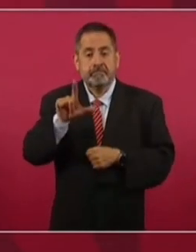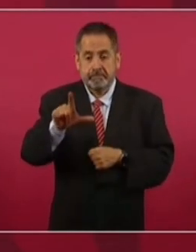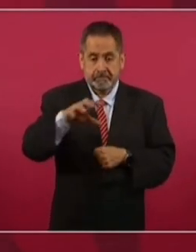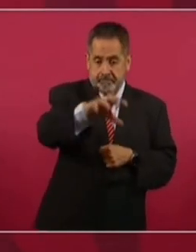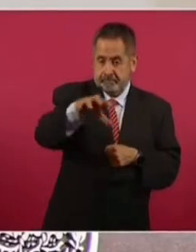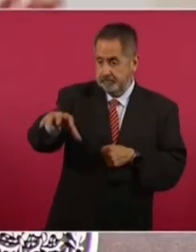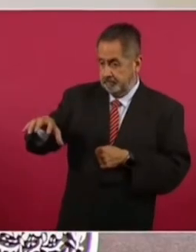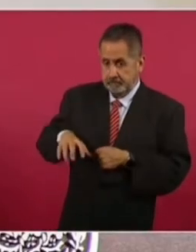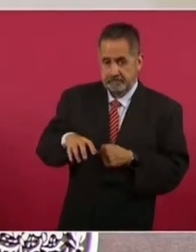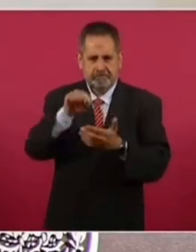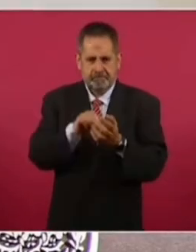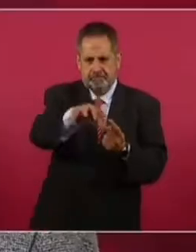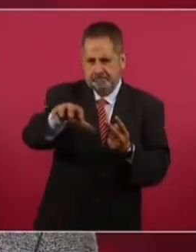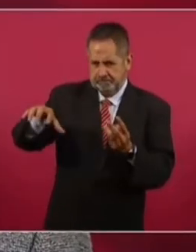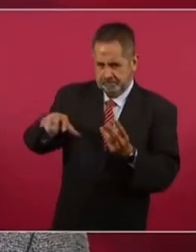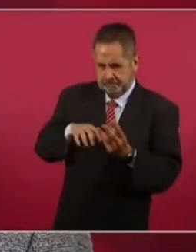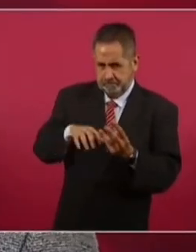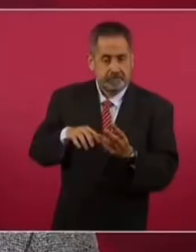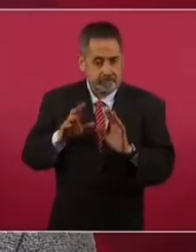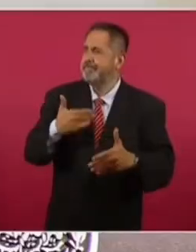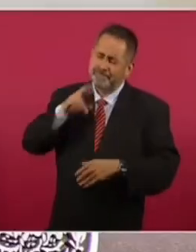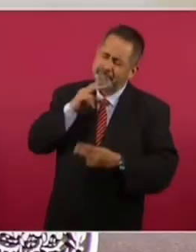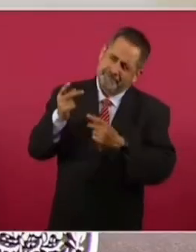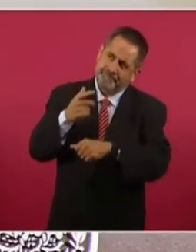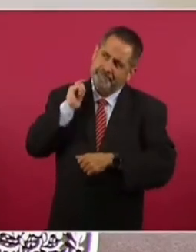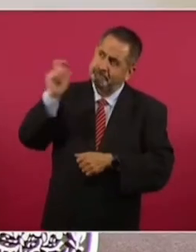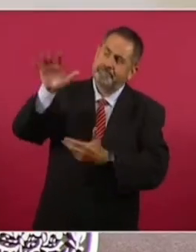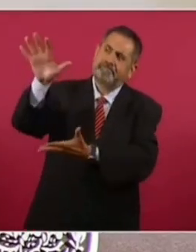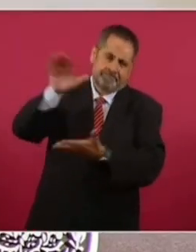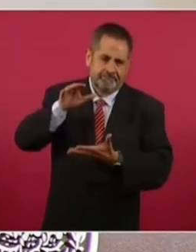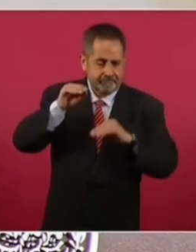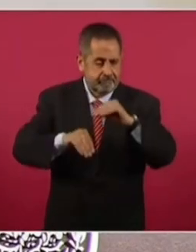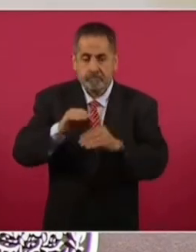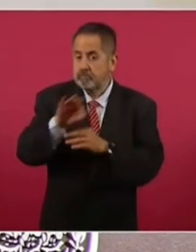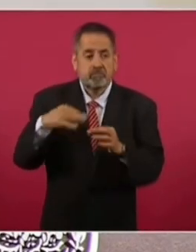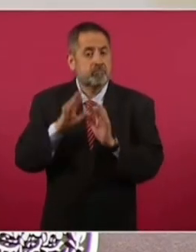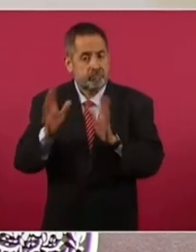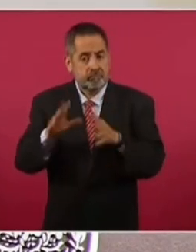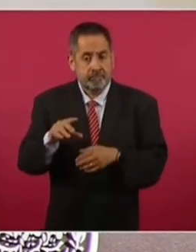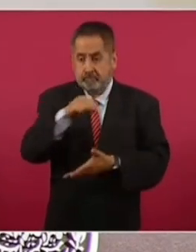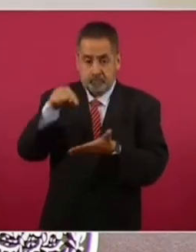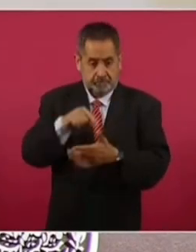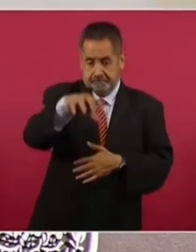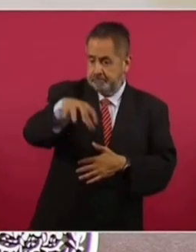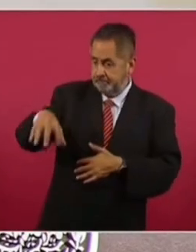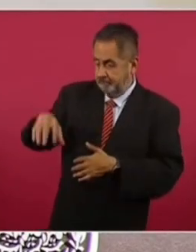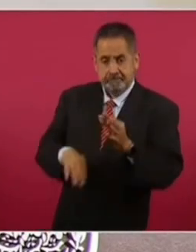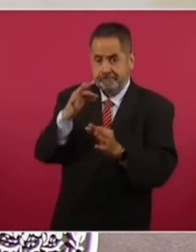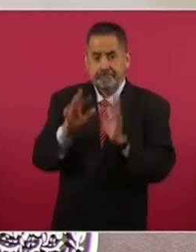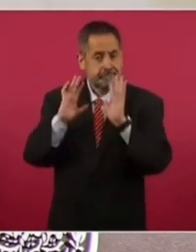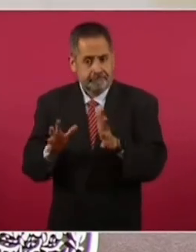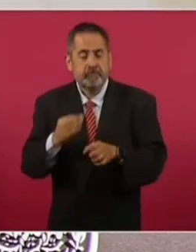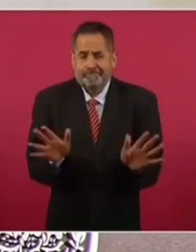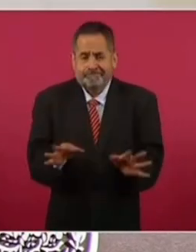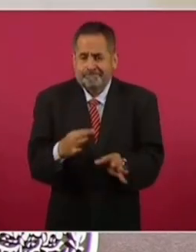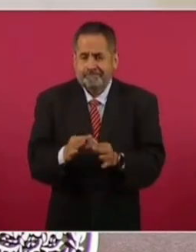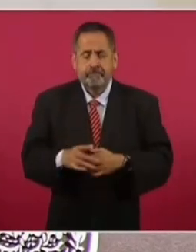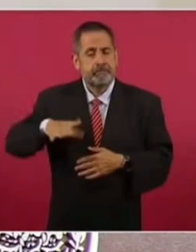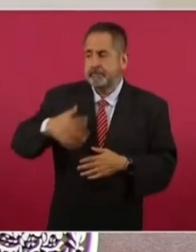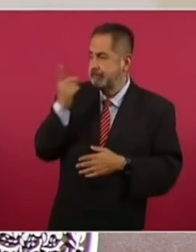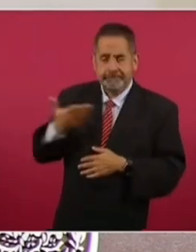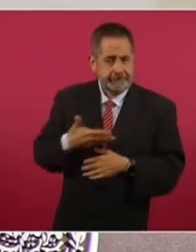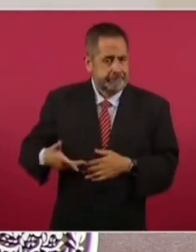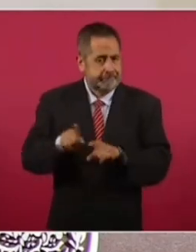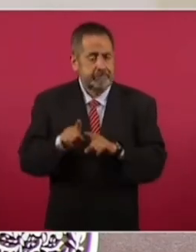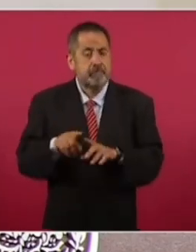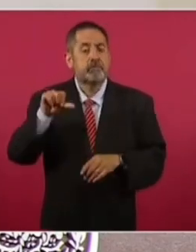plantas de proceso se levantaron. Todos los equipos críticos, todos. Entonces, toda la refinería ya está comprada, está en sitio. Y lo que viene ahora es la integración. Lo que dice el